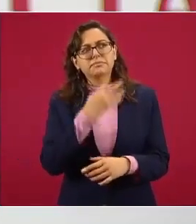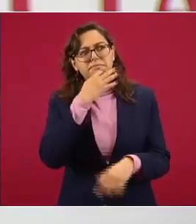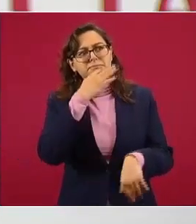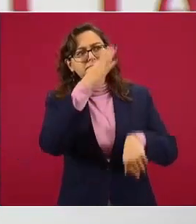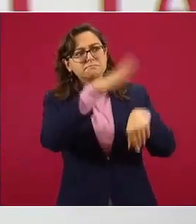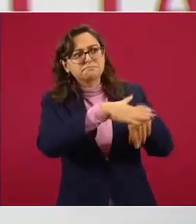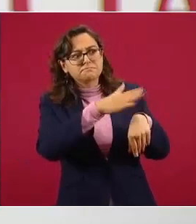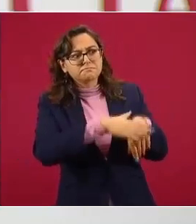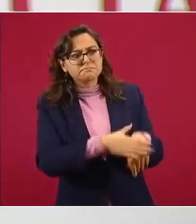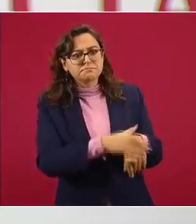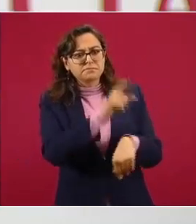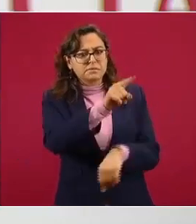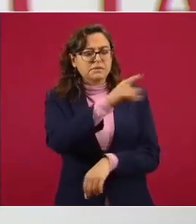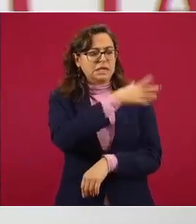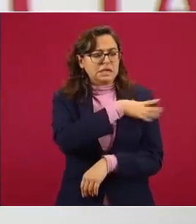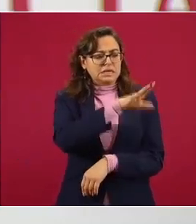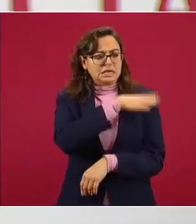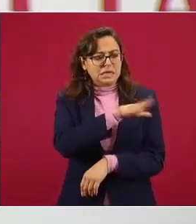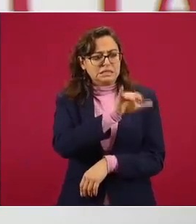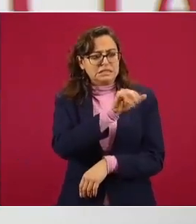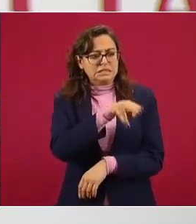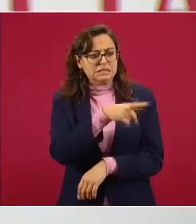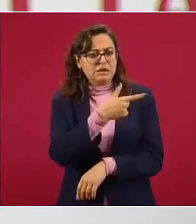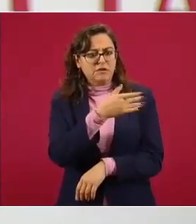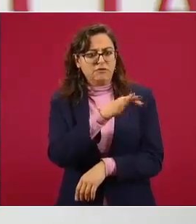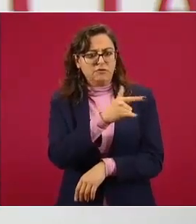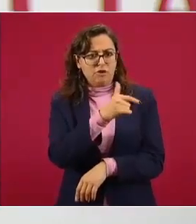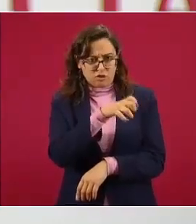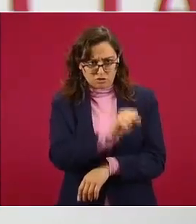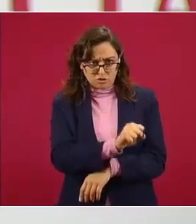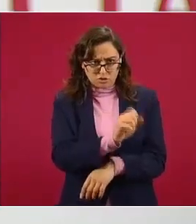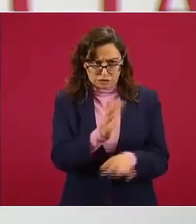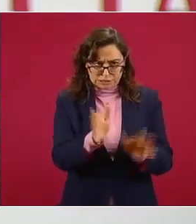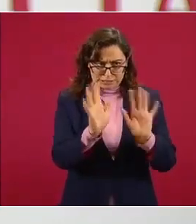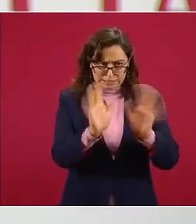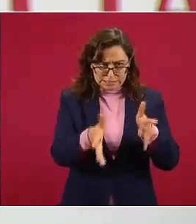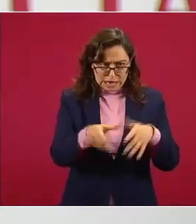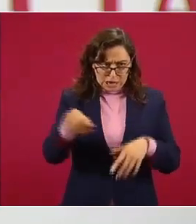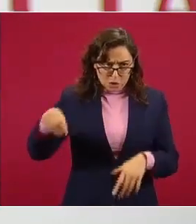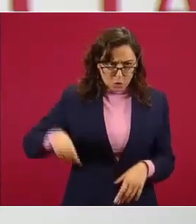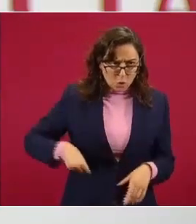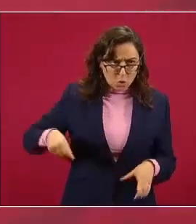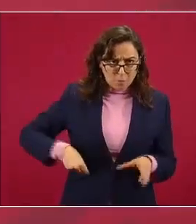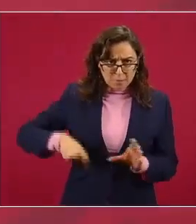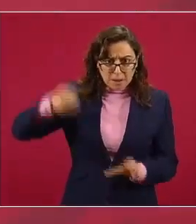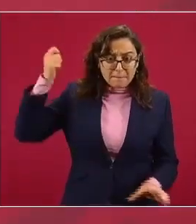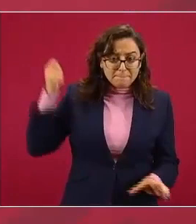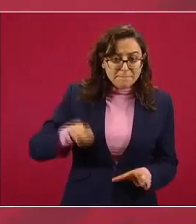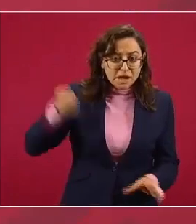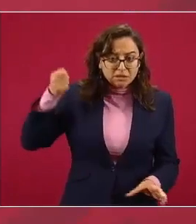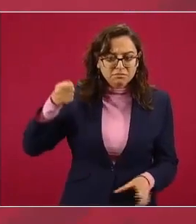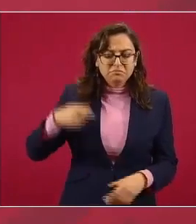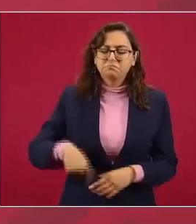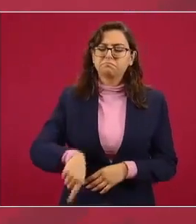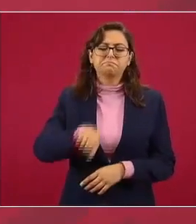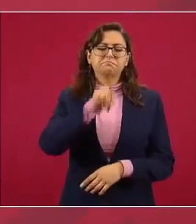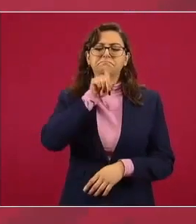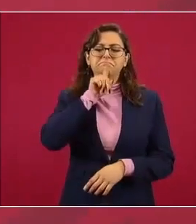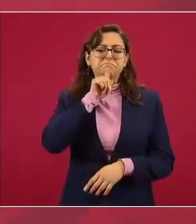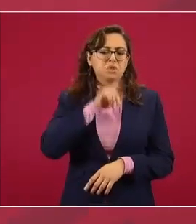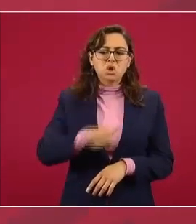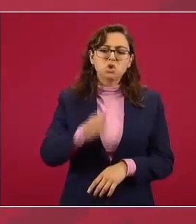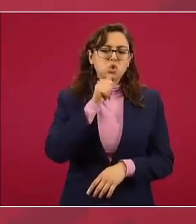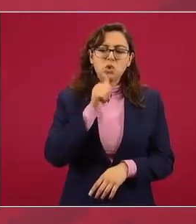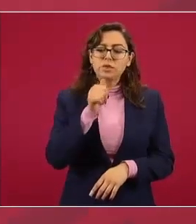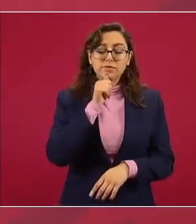si el General Cienfuegos sea o no sea culpable de los cargos que se le imputan eso no lo podríamos saber